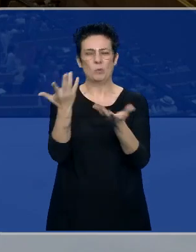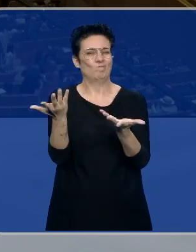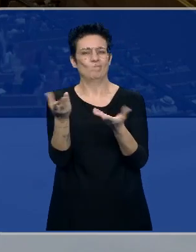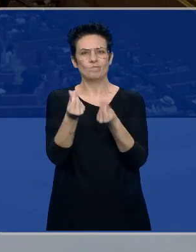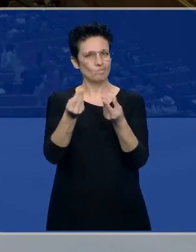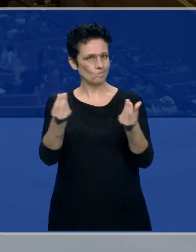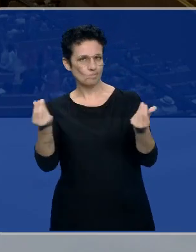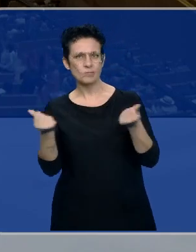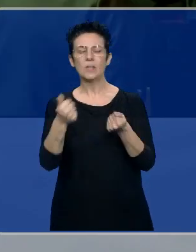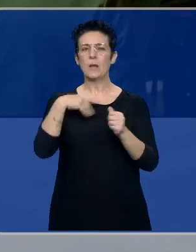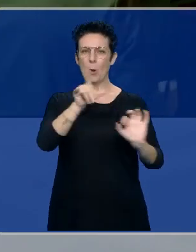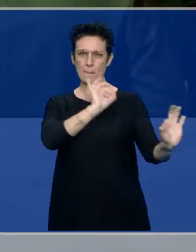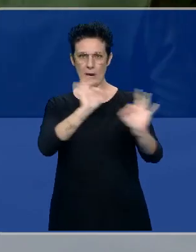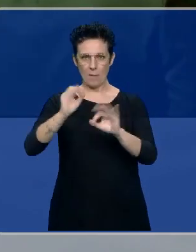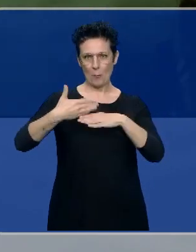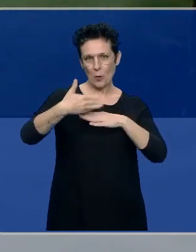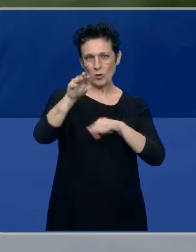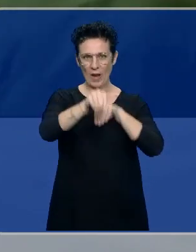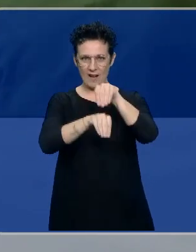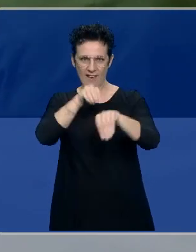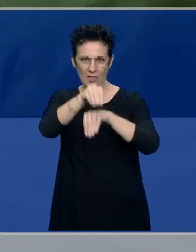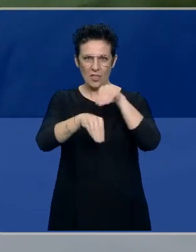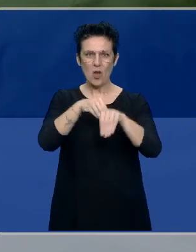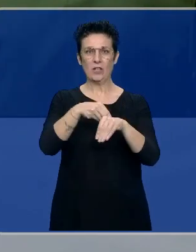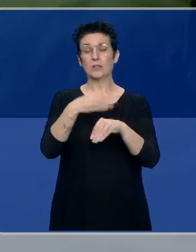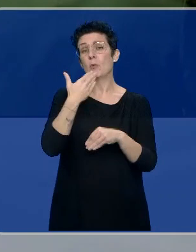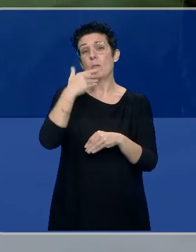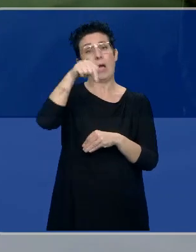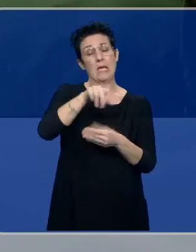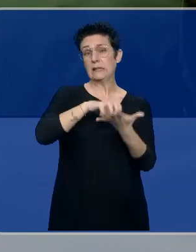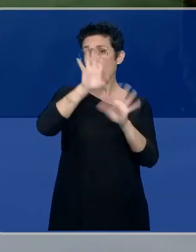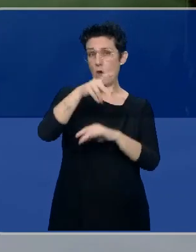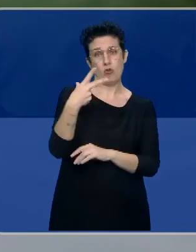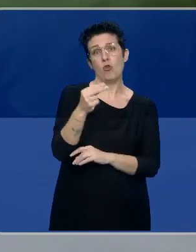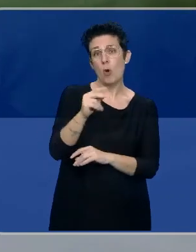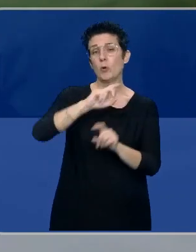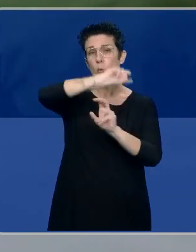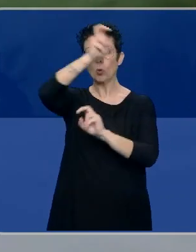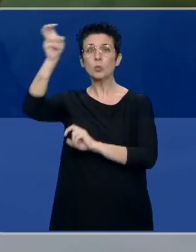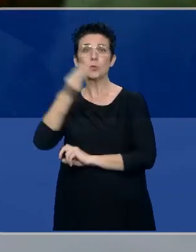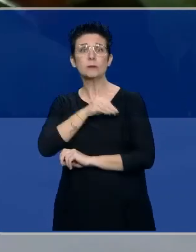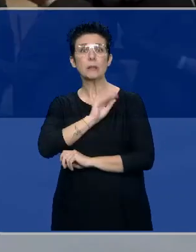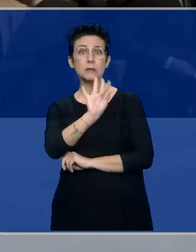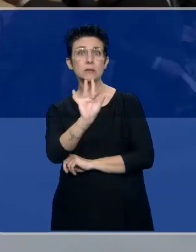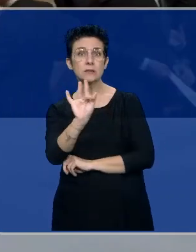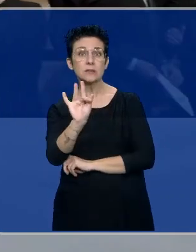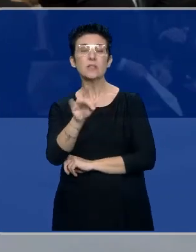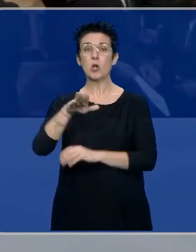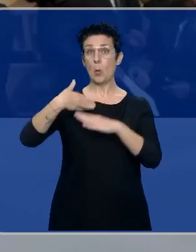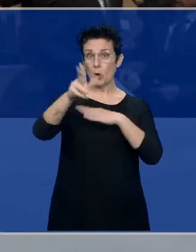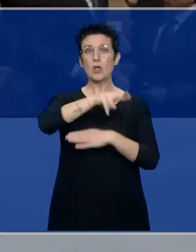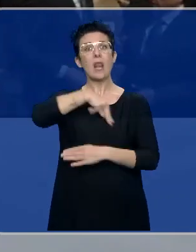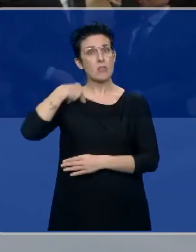periodo preelectoral en muchos sitios, entonces, no aquí, pero sí en el resto de España y pronto a nivel